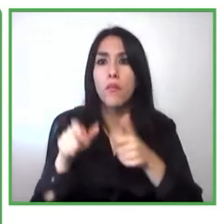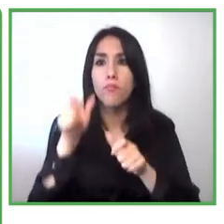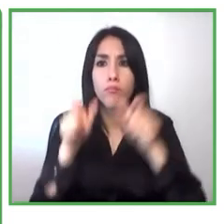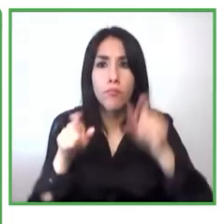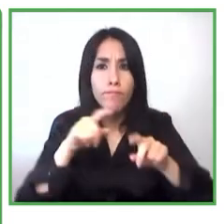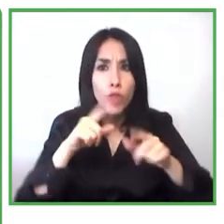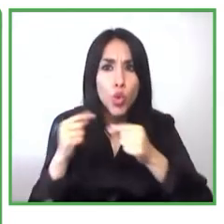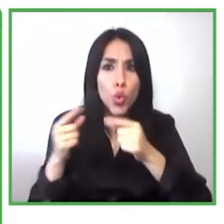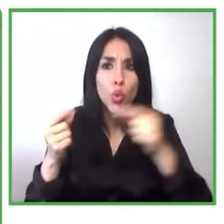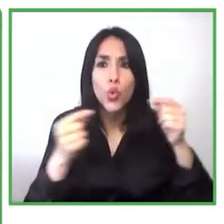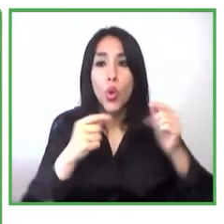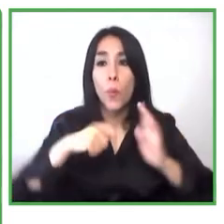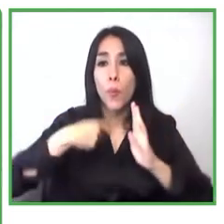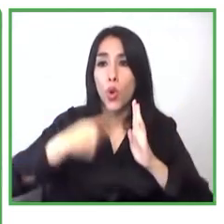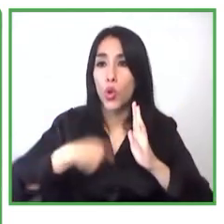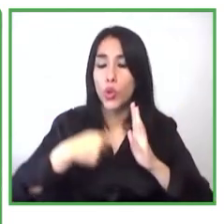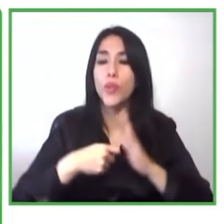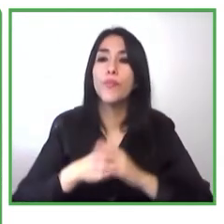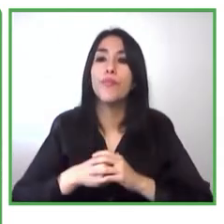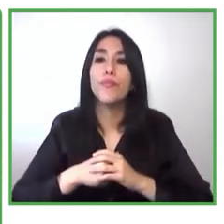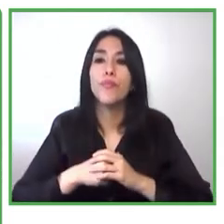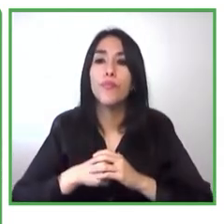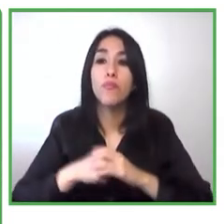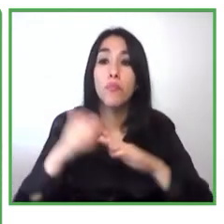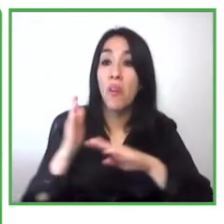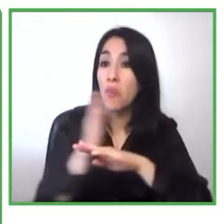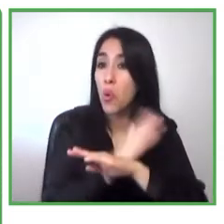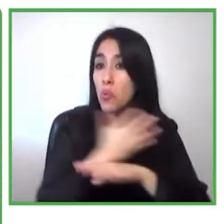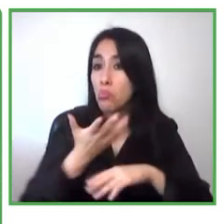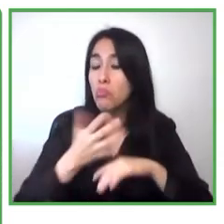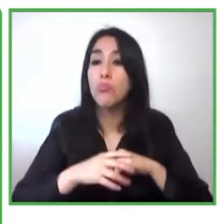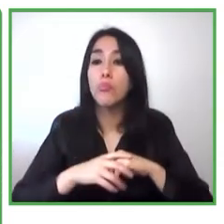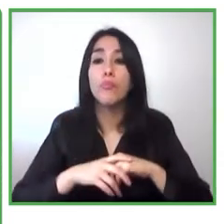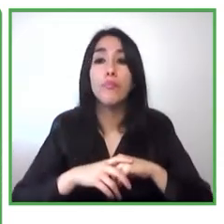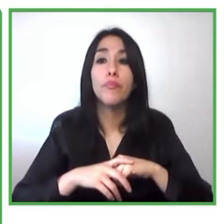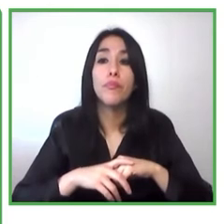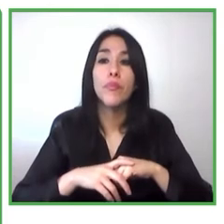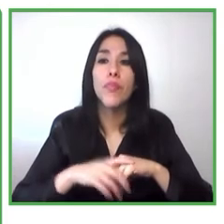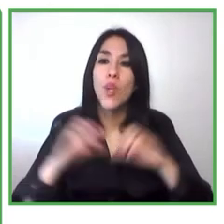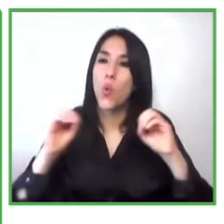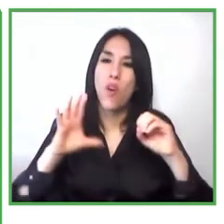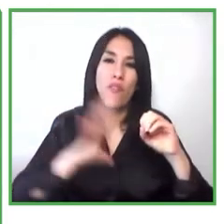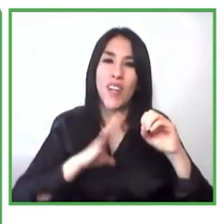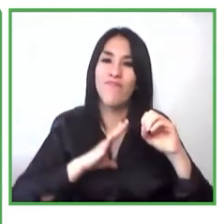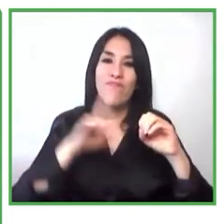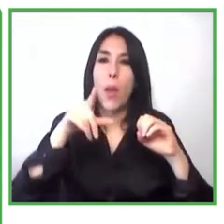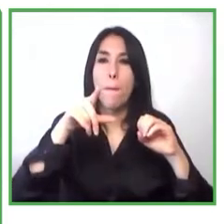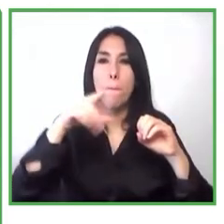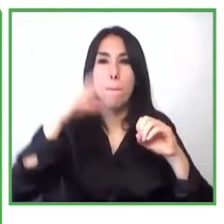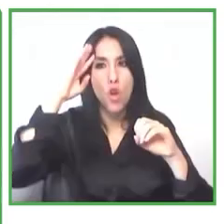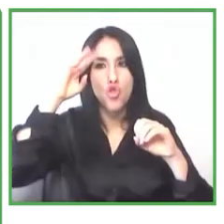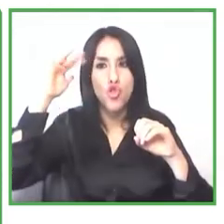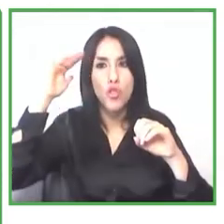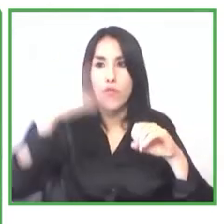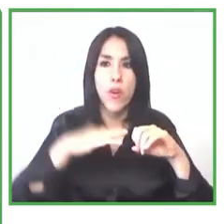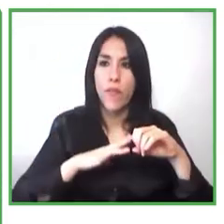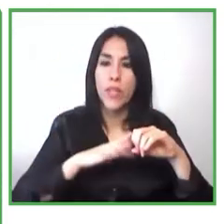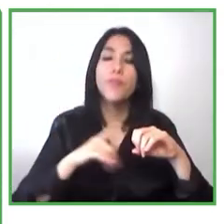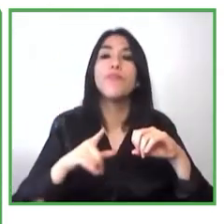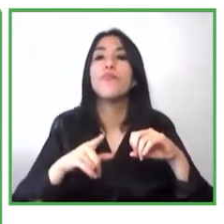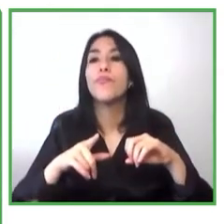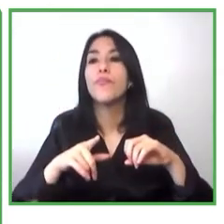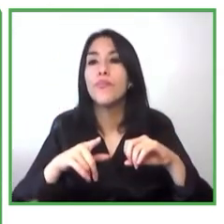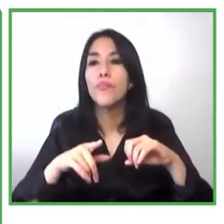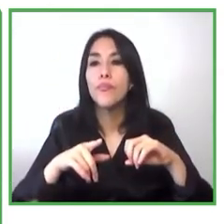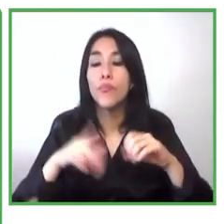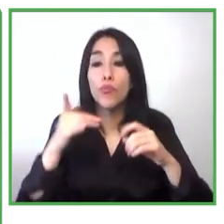entrevistáramos a cada uno de los participantes con ello entendiéramos bien el tipo de discapacidad que presentaba y cómo